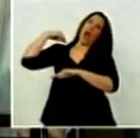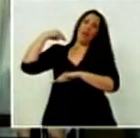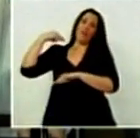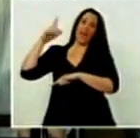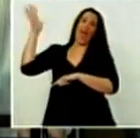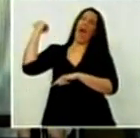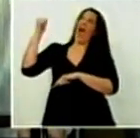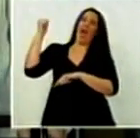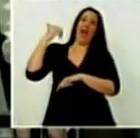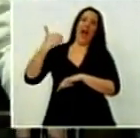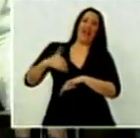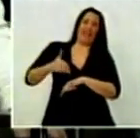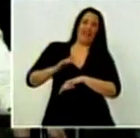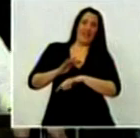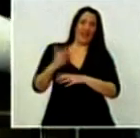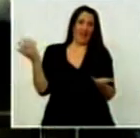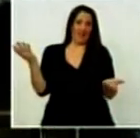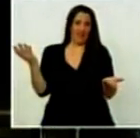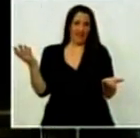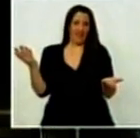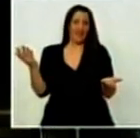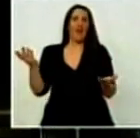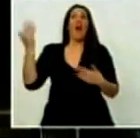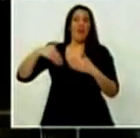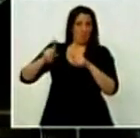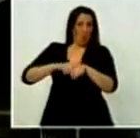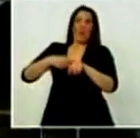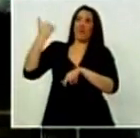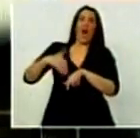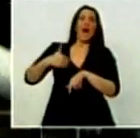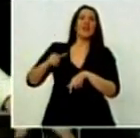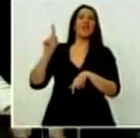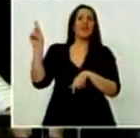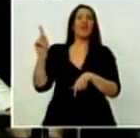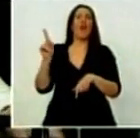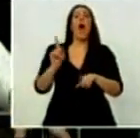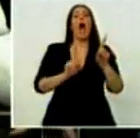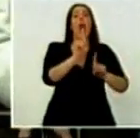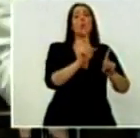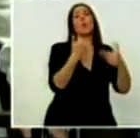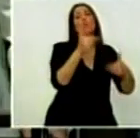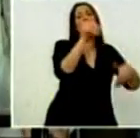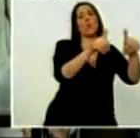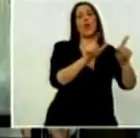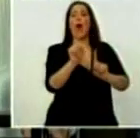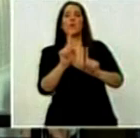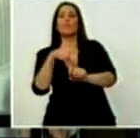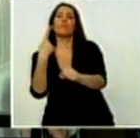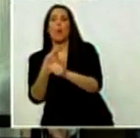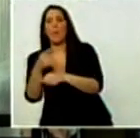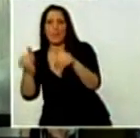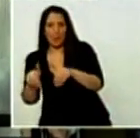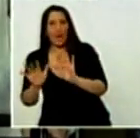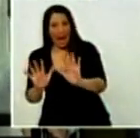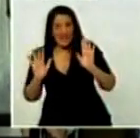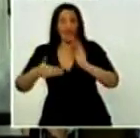Argentina donde algunos propugnaban el voto calificado, no volvamos a esa Argentina